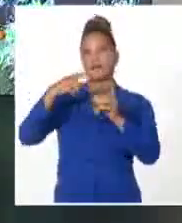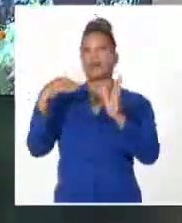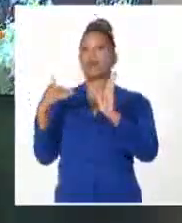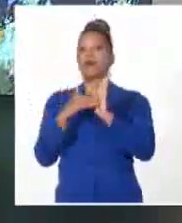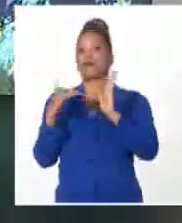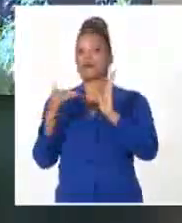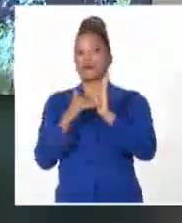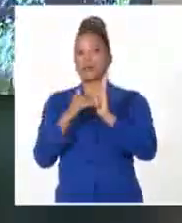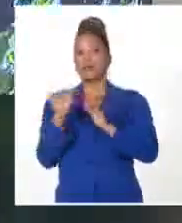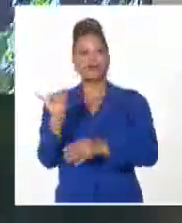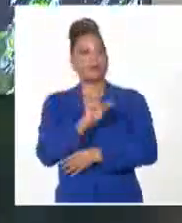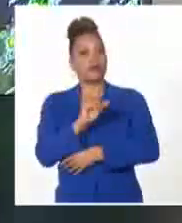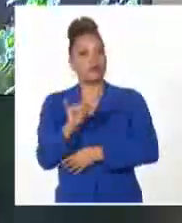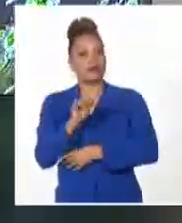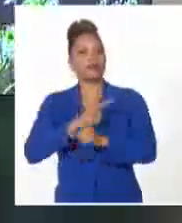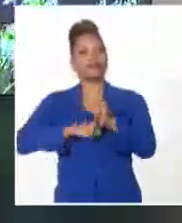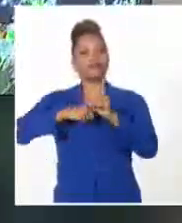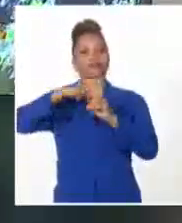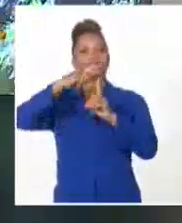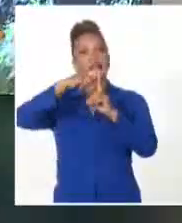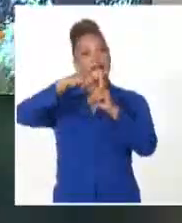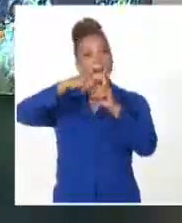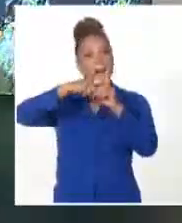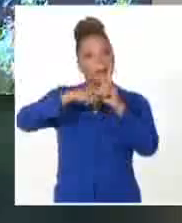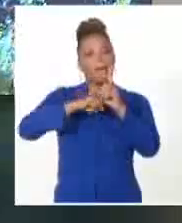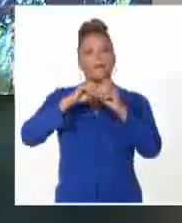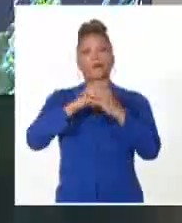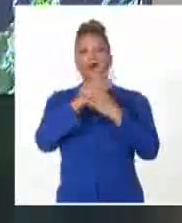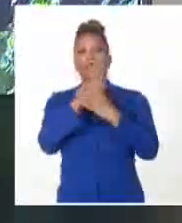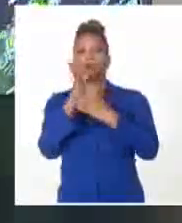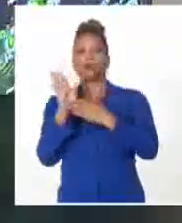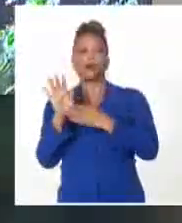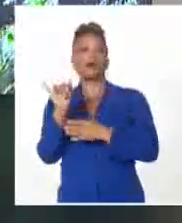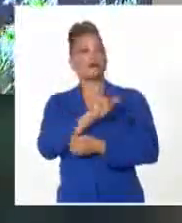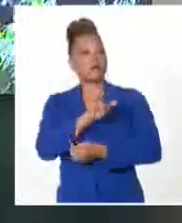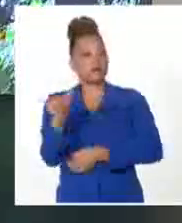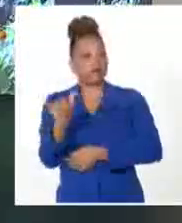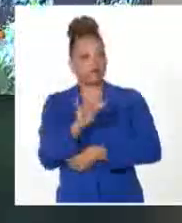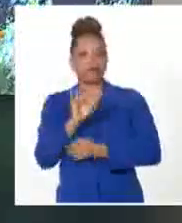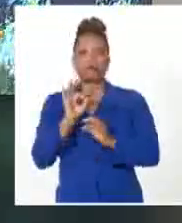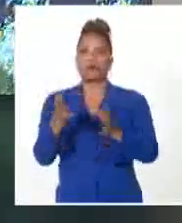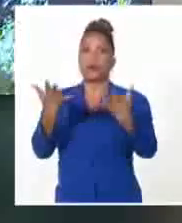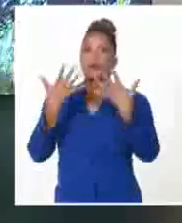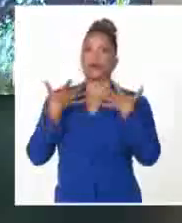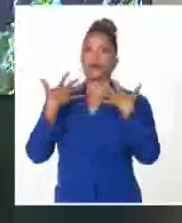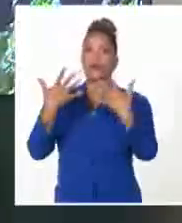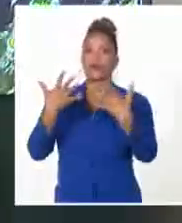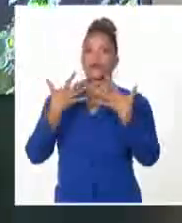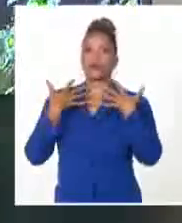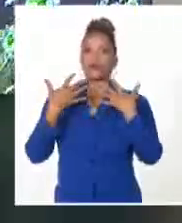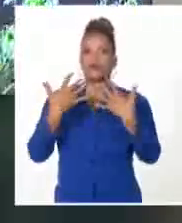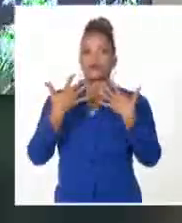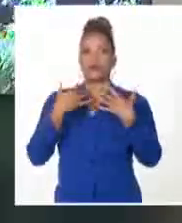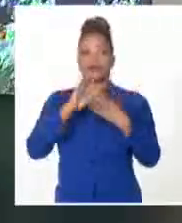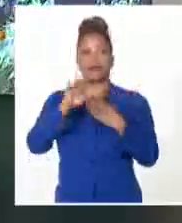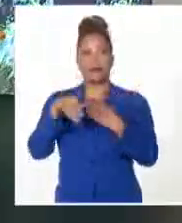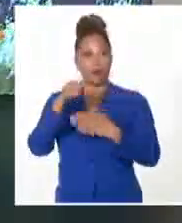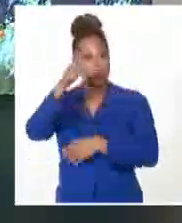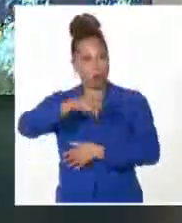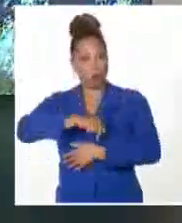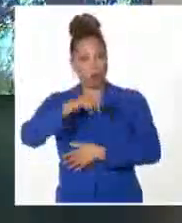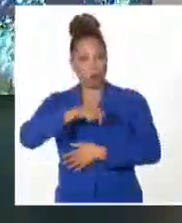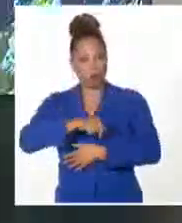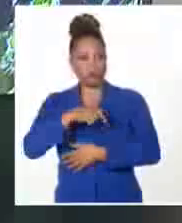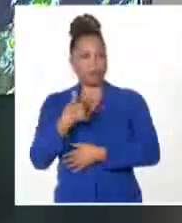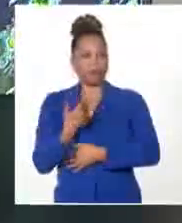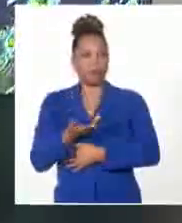sino también las temperaturas mínimas durante la madrugada se han comportado muy cálidas. Este día, o sea, hoy, se